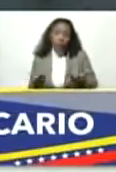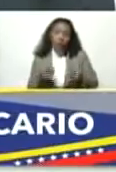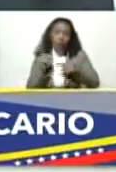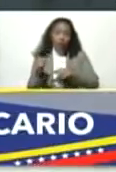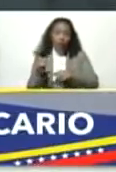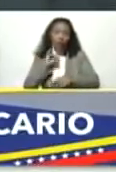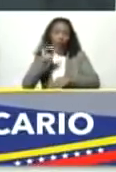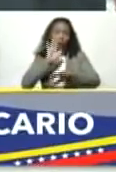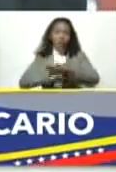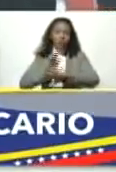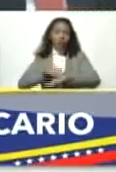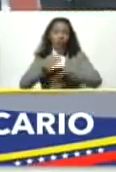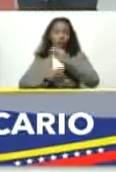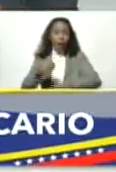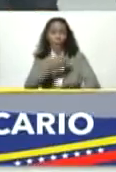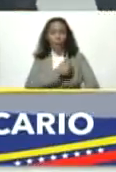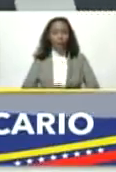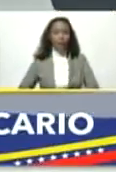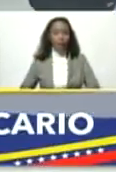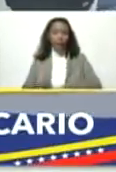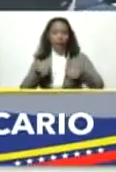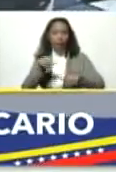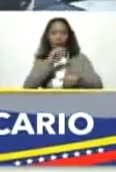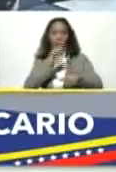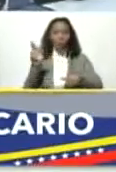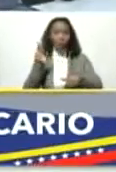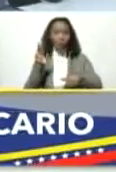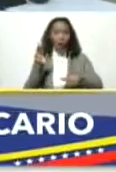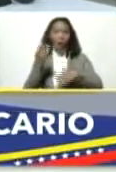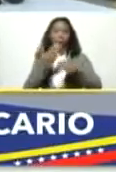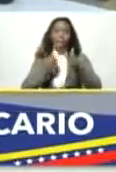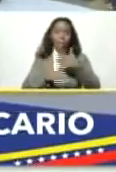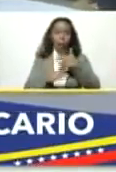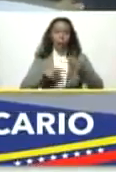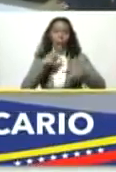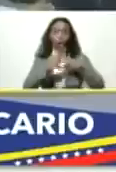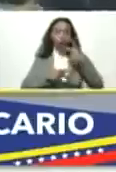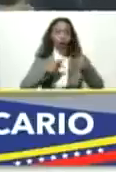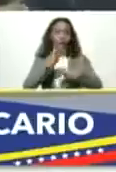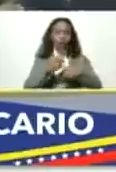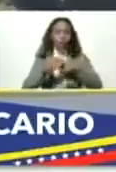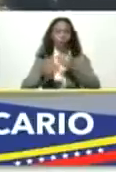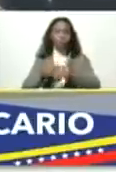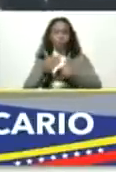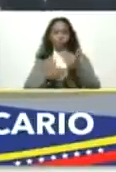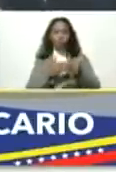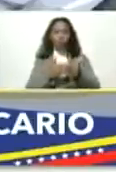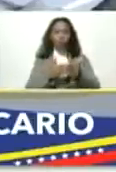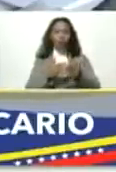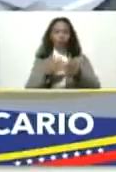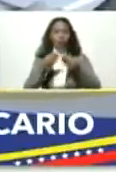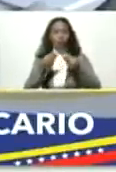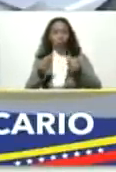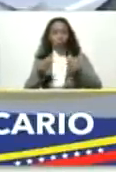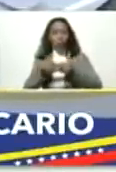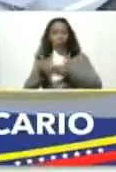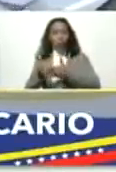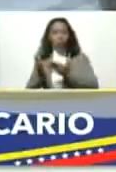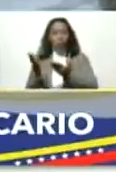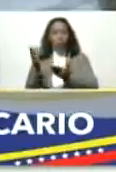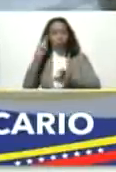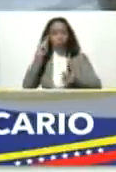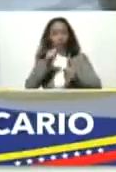de los anuncios que hará el presidente de la República vamos a ir a un proceso progresivo de flexibilización en esa